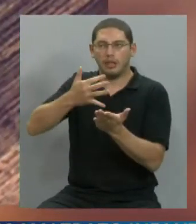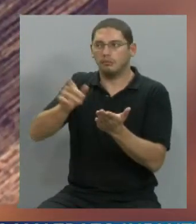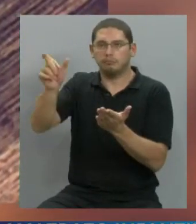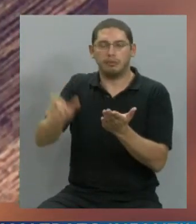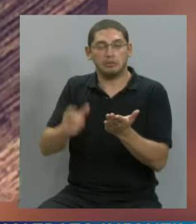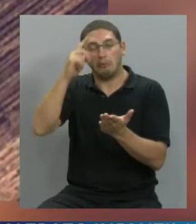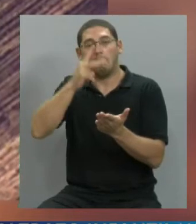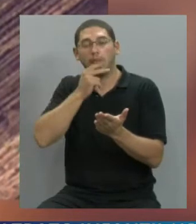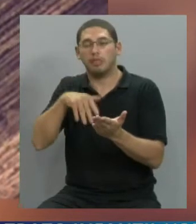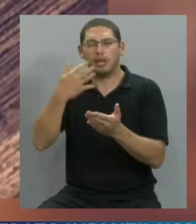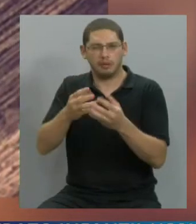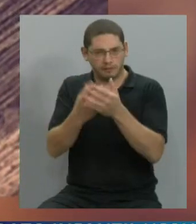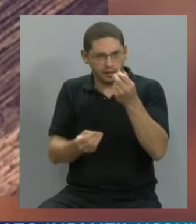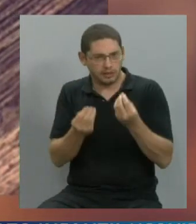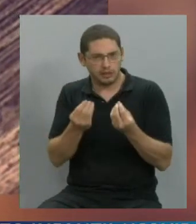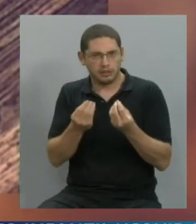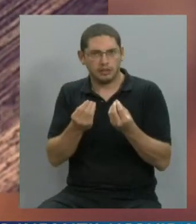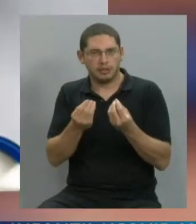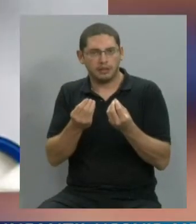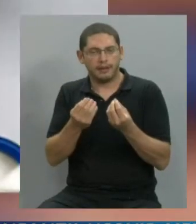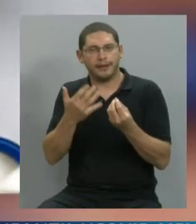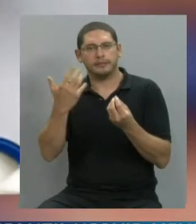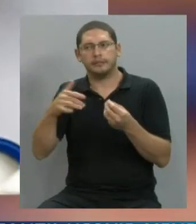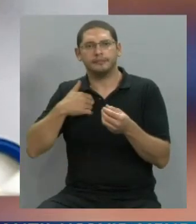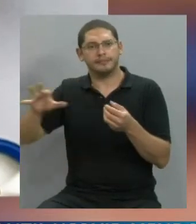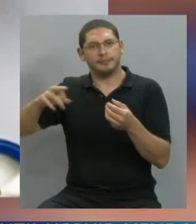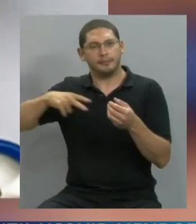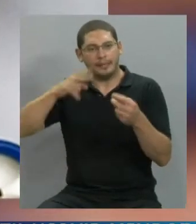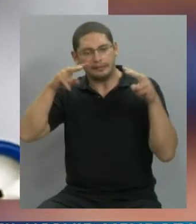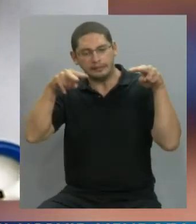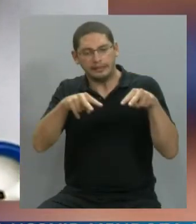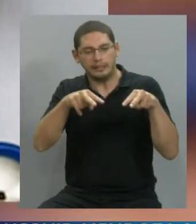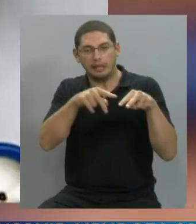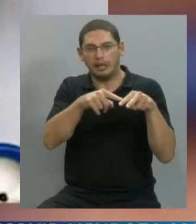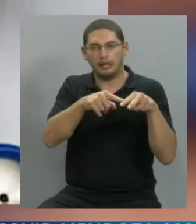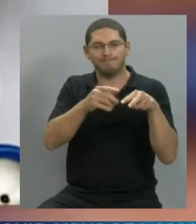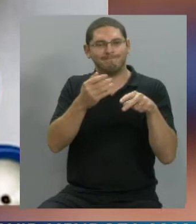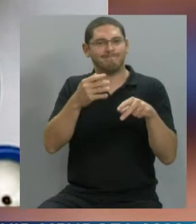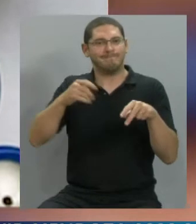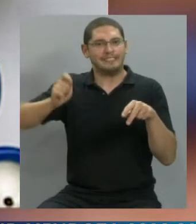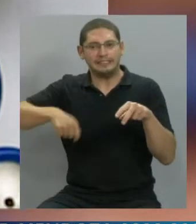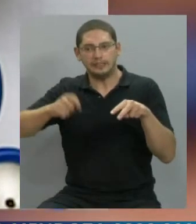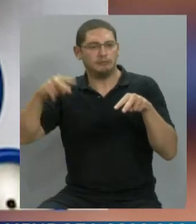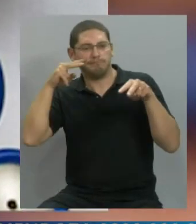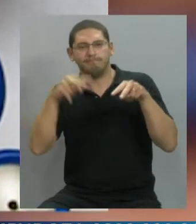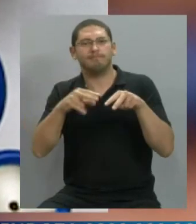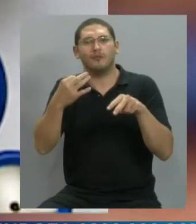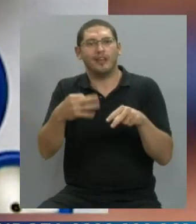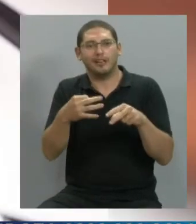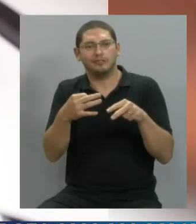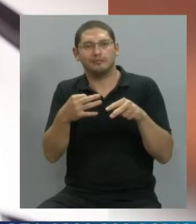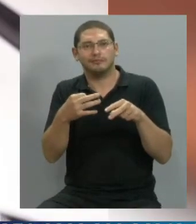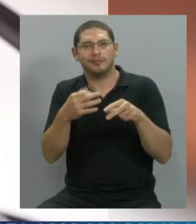son tachadas, borradas, no se las entregan cuando son pedidas. La historia clínica es un